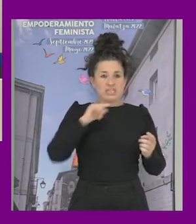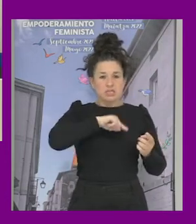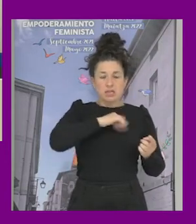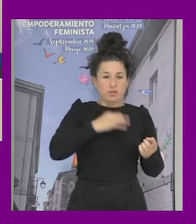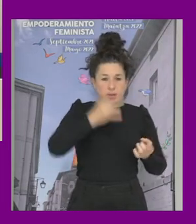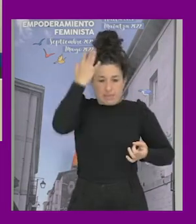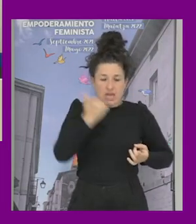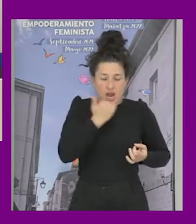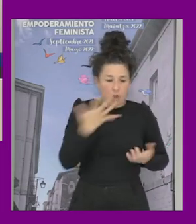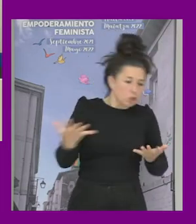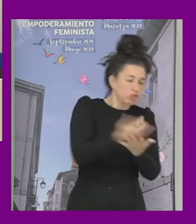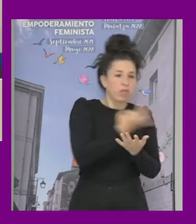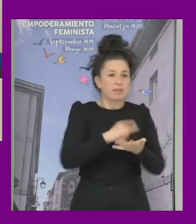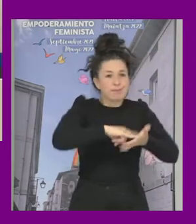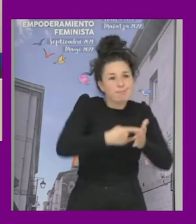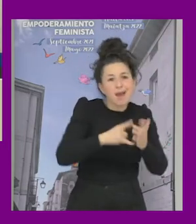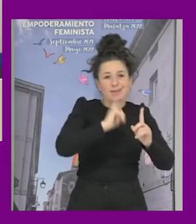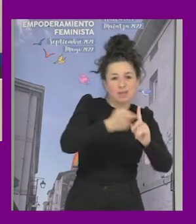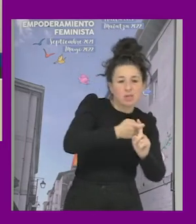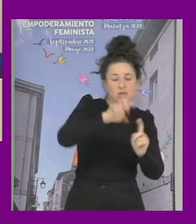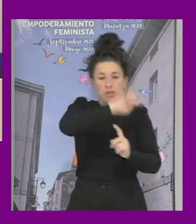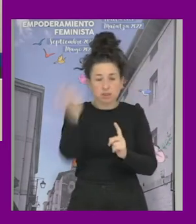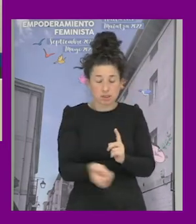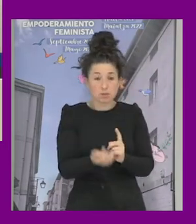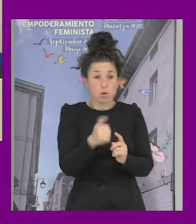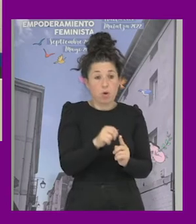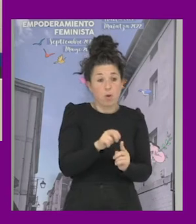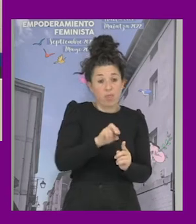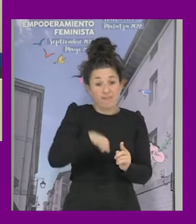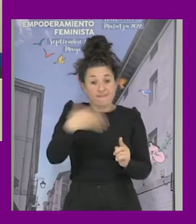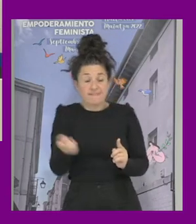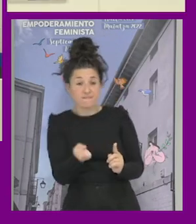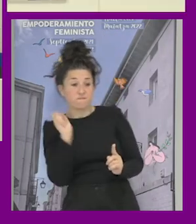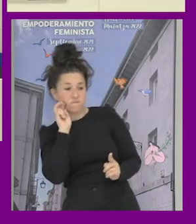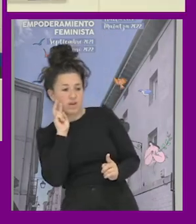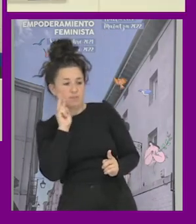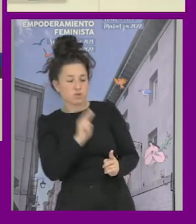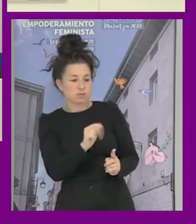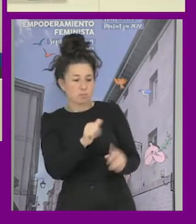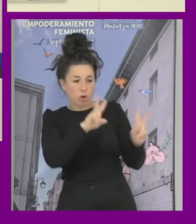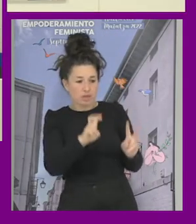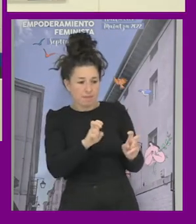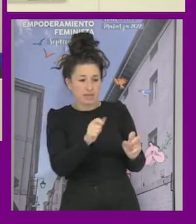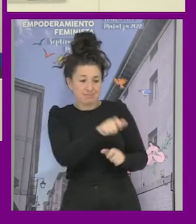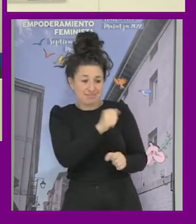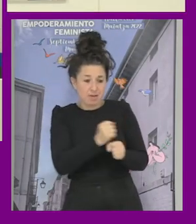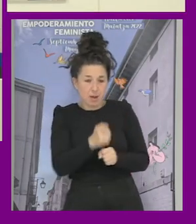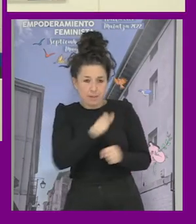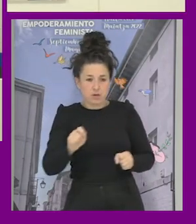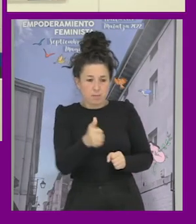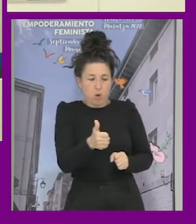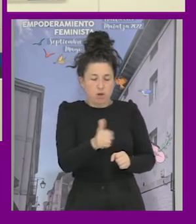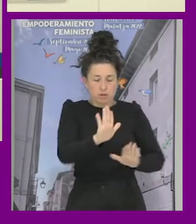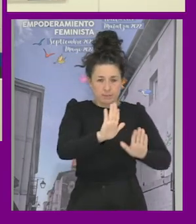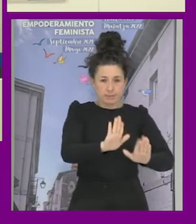planes tienen que hacer diagnósticos y desde fuera y desde la poca gente que habíamos estado trabajando en esos temas era como un momento